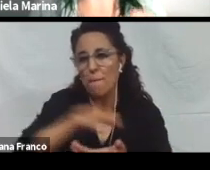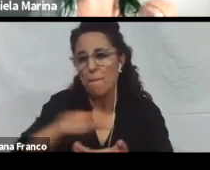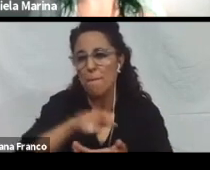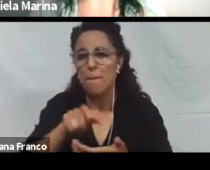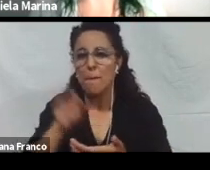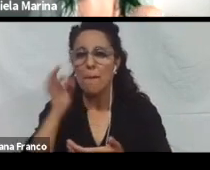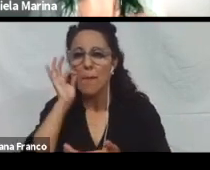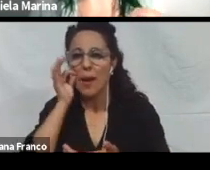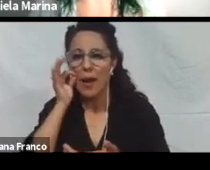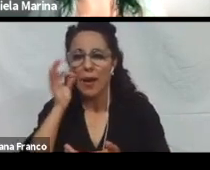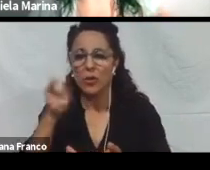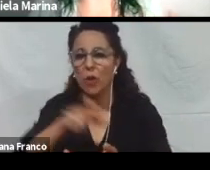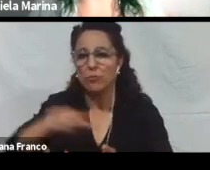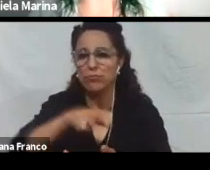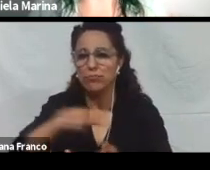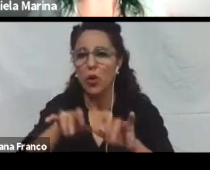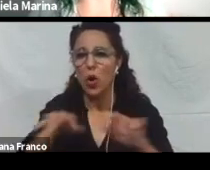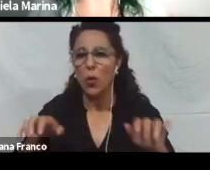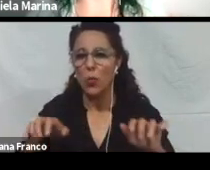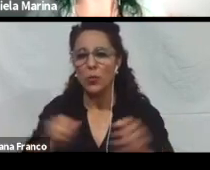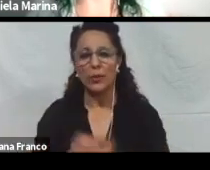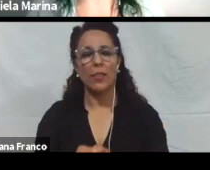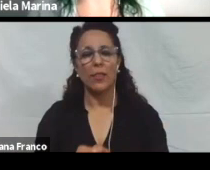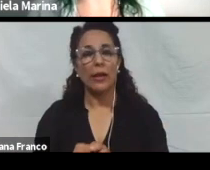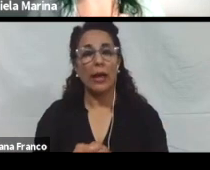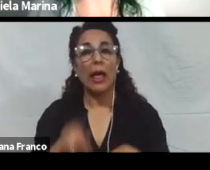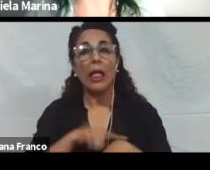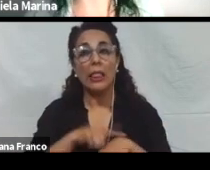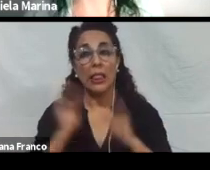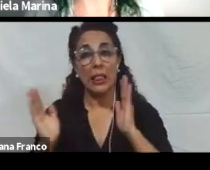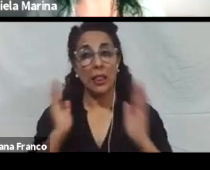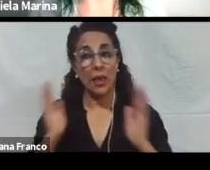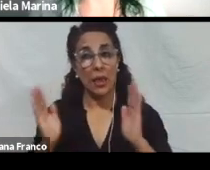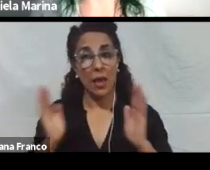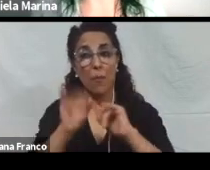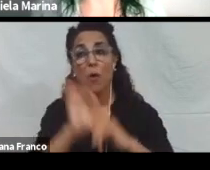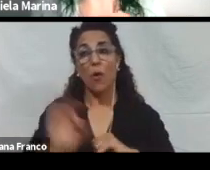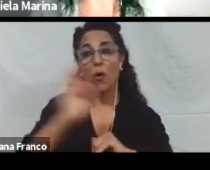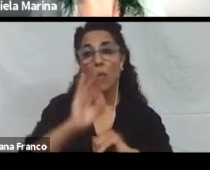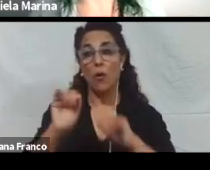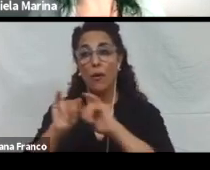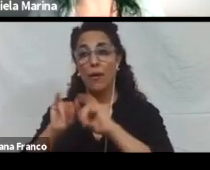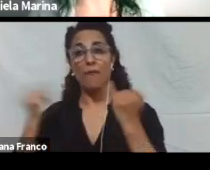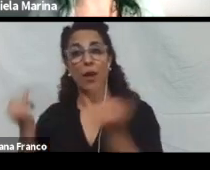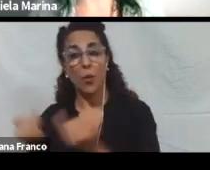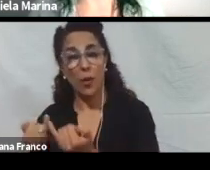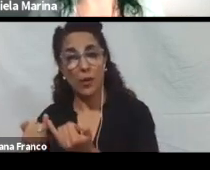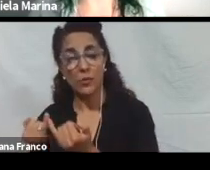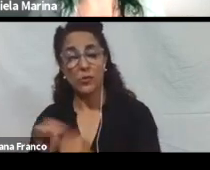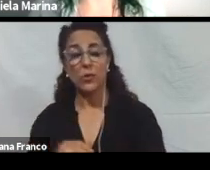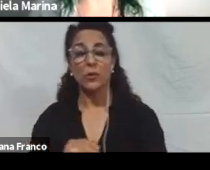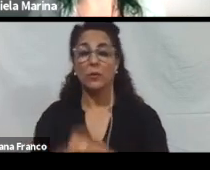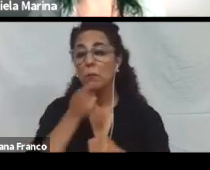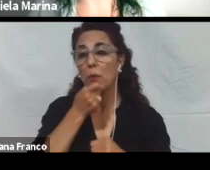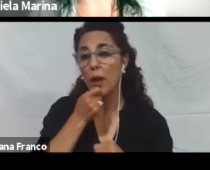También alternativas en el ritmo de los tiempos para realizar una tarea o una evaluación, porque no es lo mismo el tiempo que le